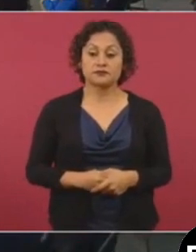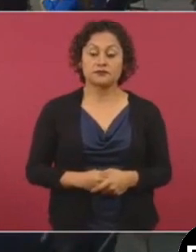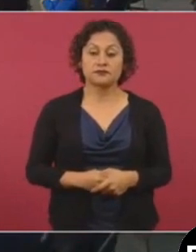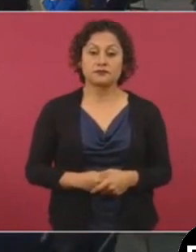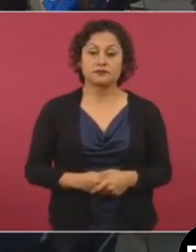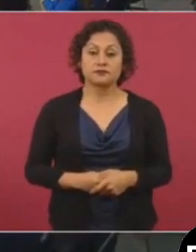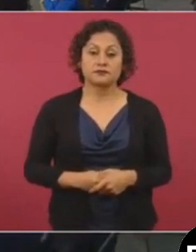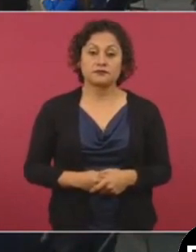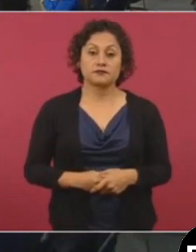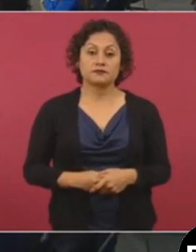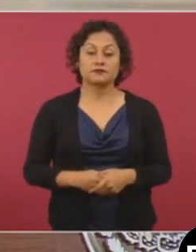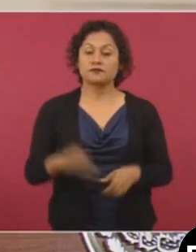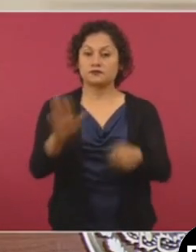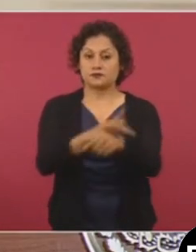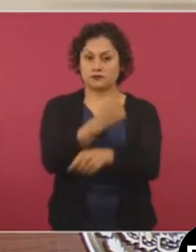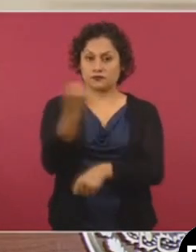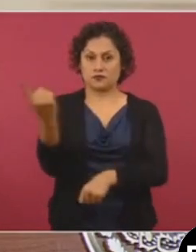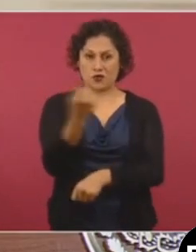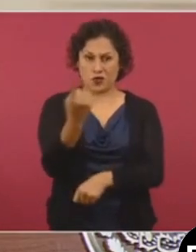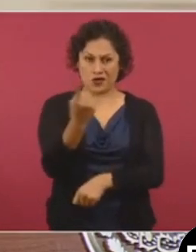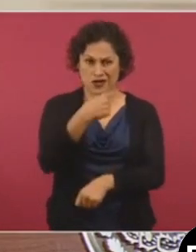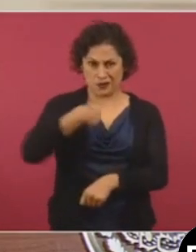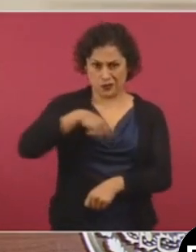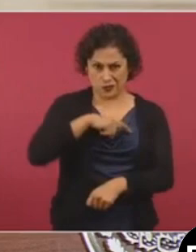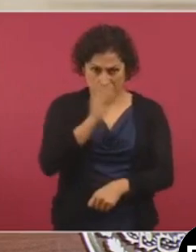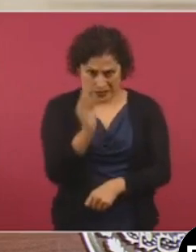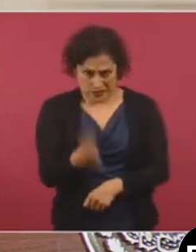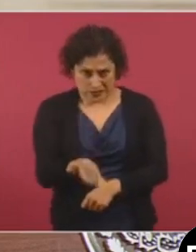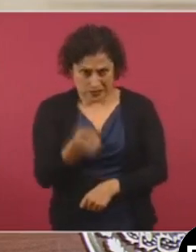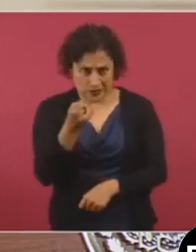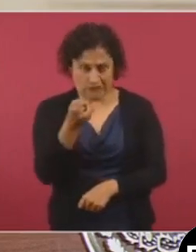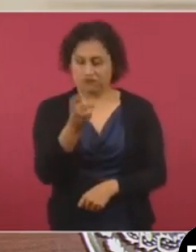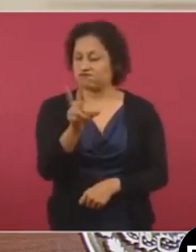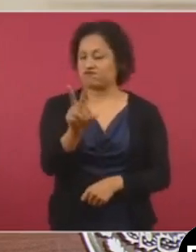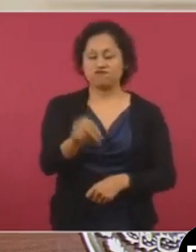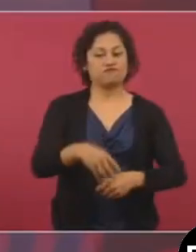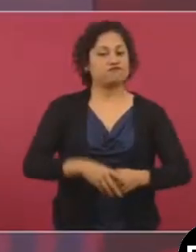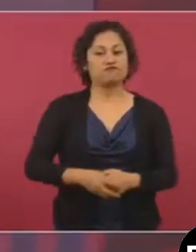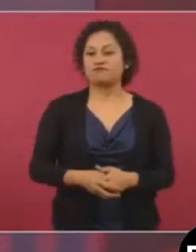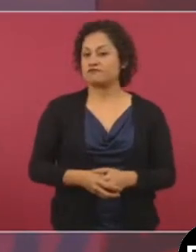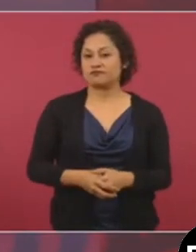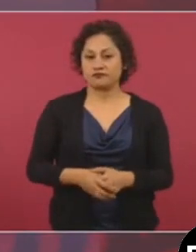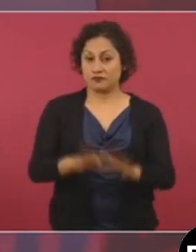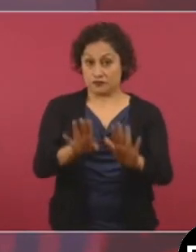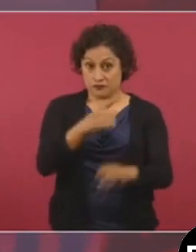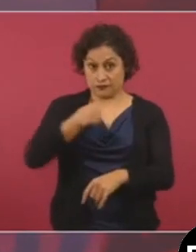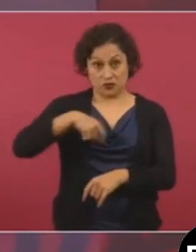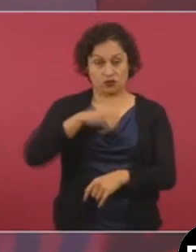Porque no lo permitiríamos y no sólo no lo vamos a permitir,